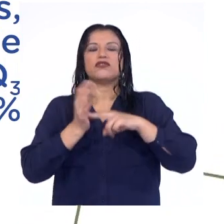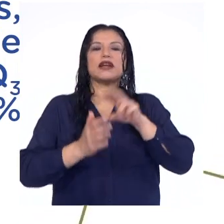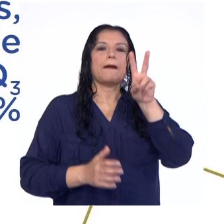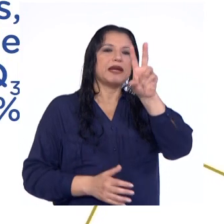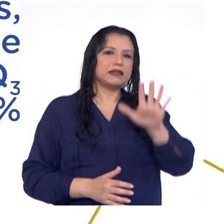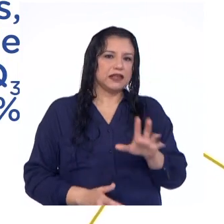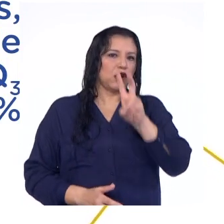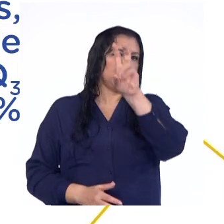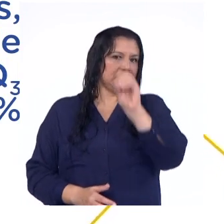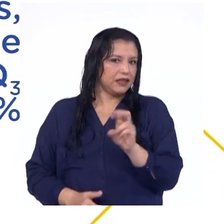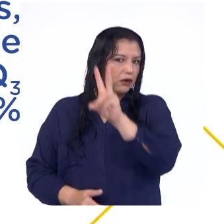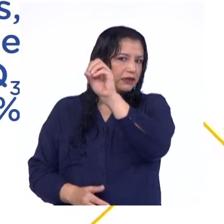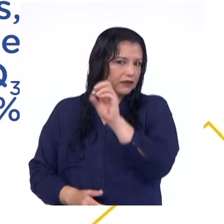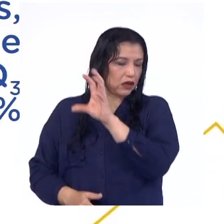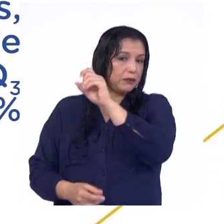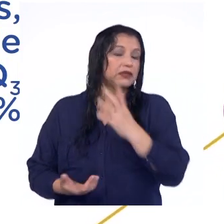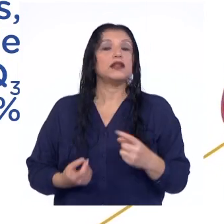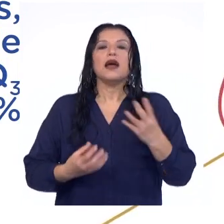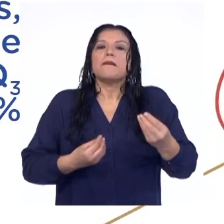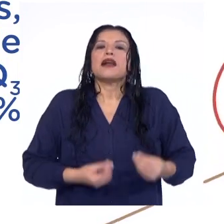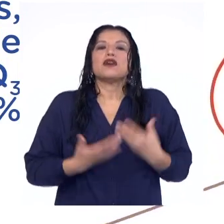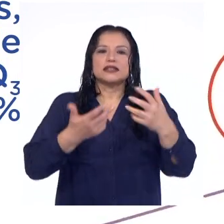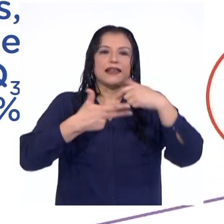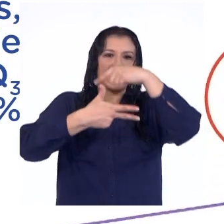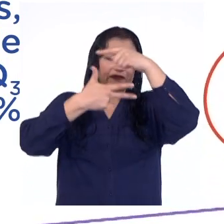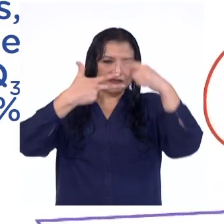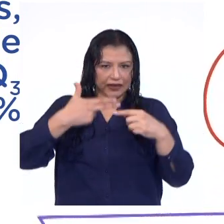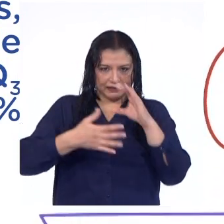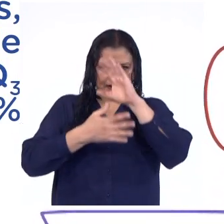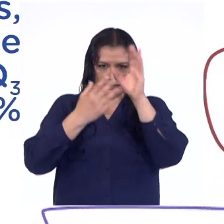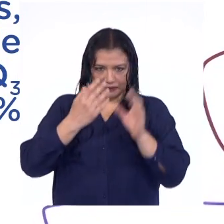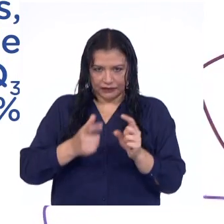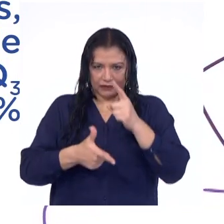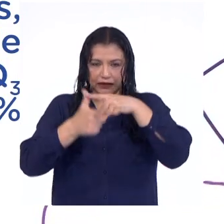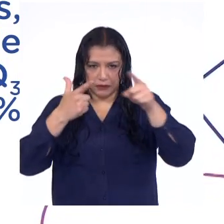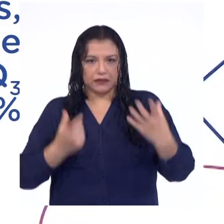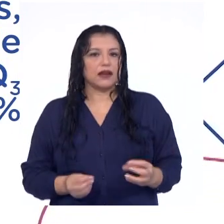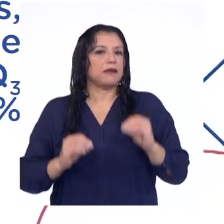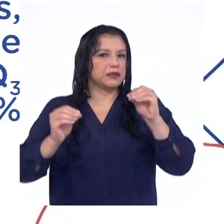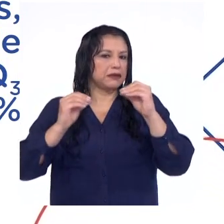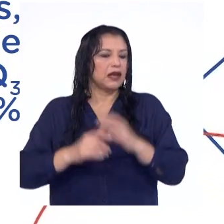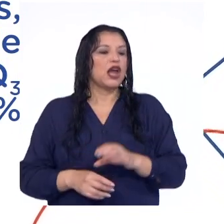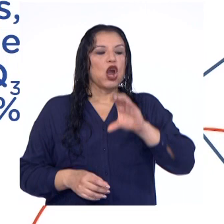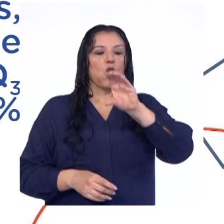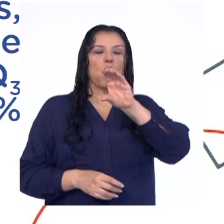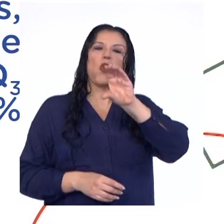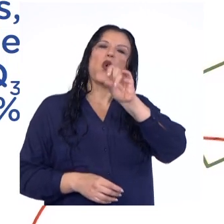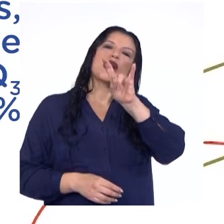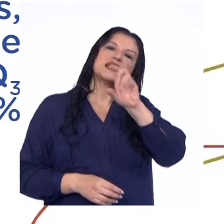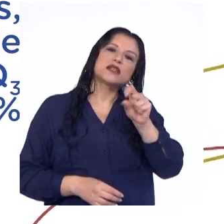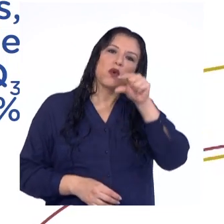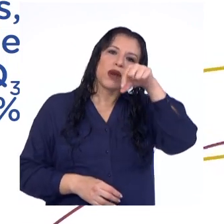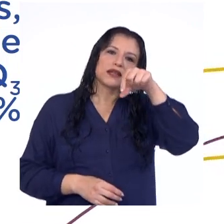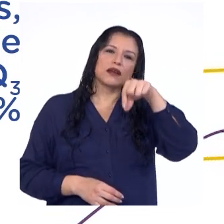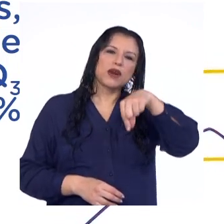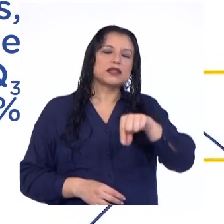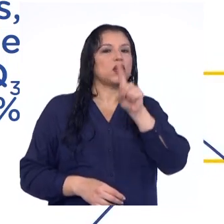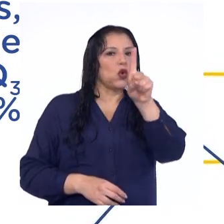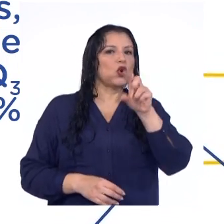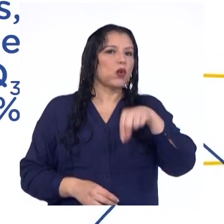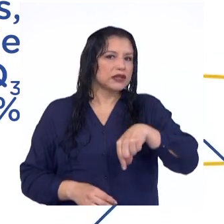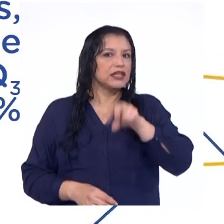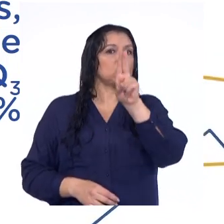de las observaciones, para lo que se establece tres criterios de división a las que denominaré cuartil 1, cuartil 2 y cuartil 3, que